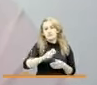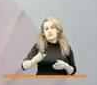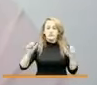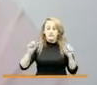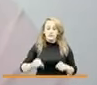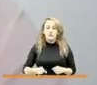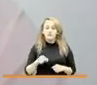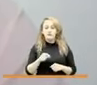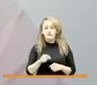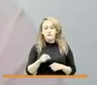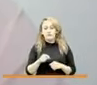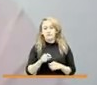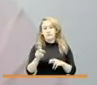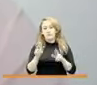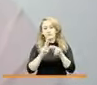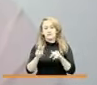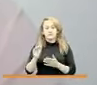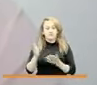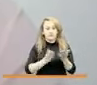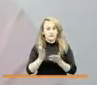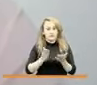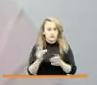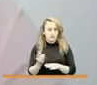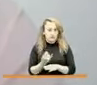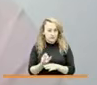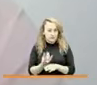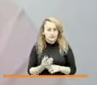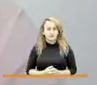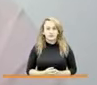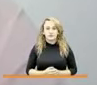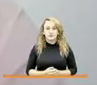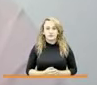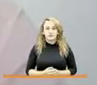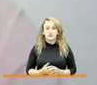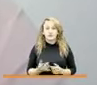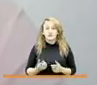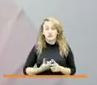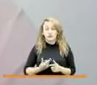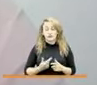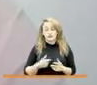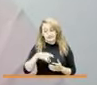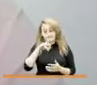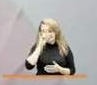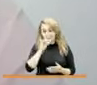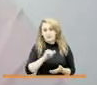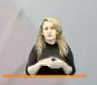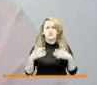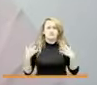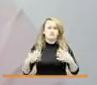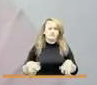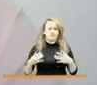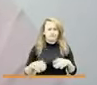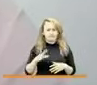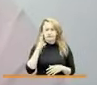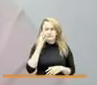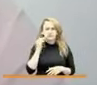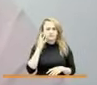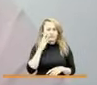necesiten este servicio pues lo puedan adquirir entonces creo que ha sido una gran experiencia